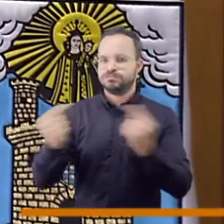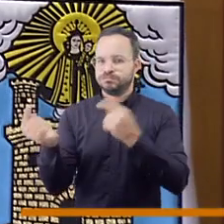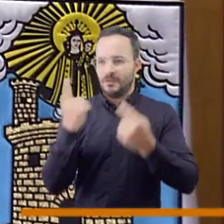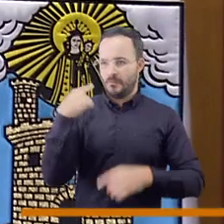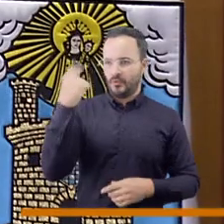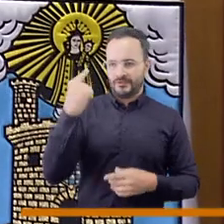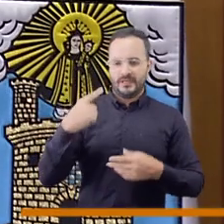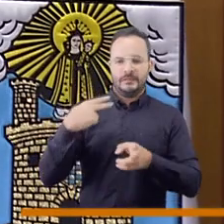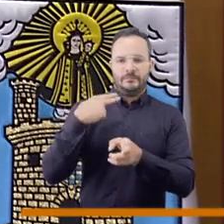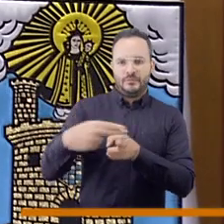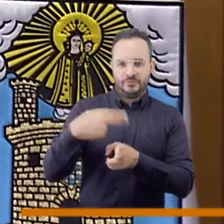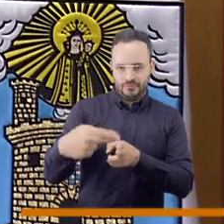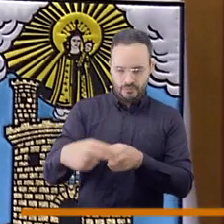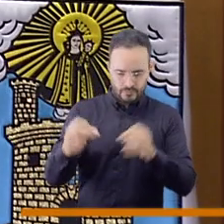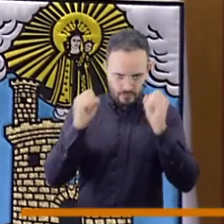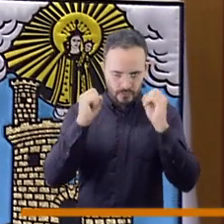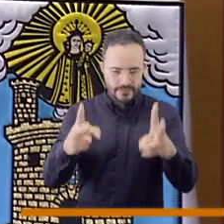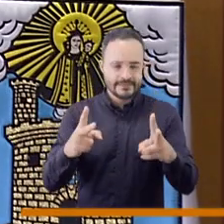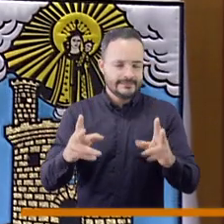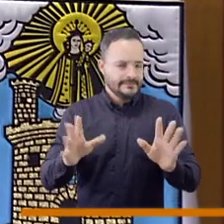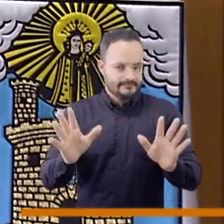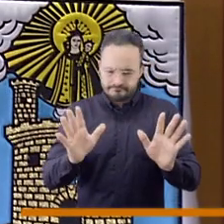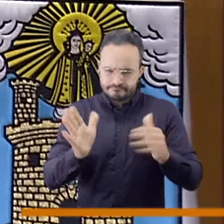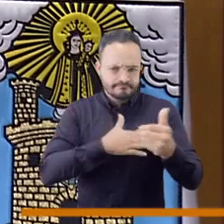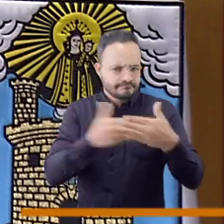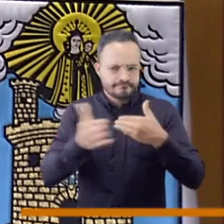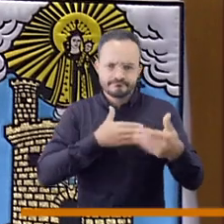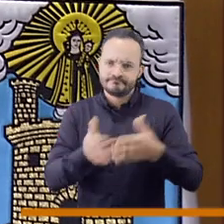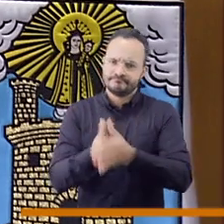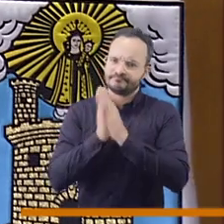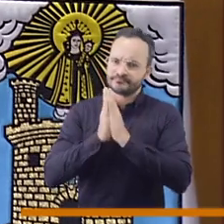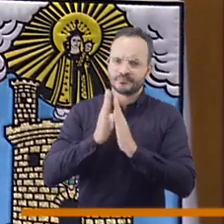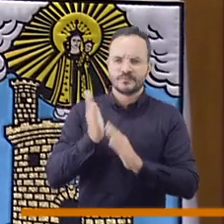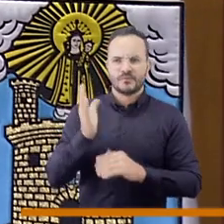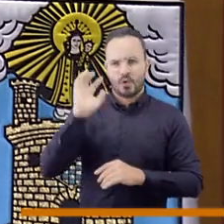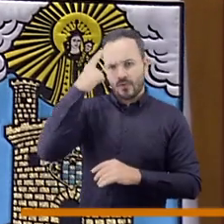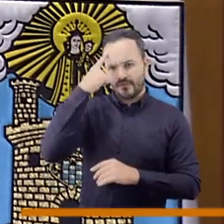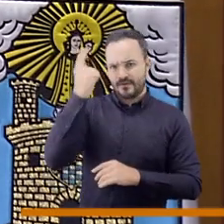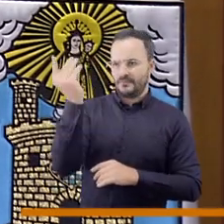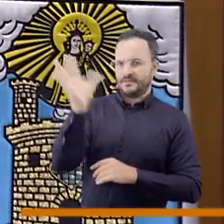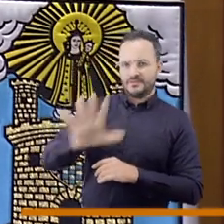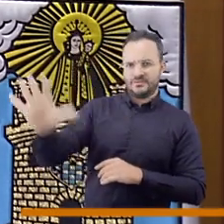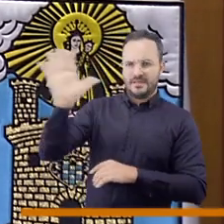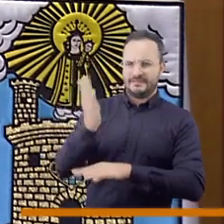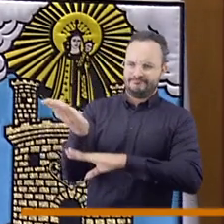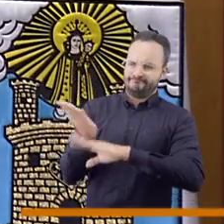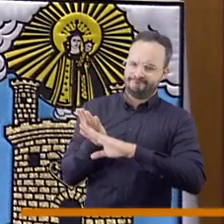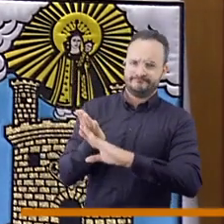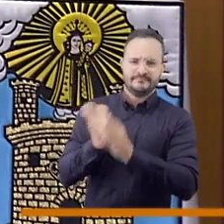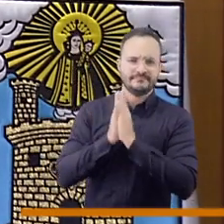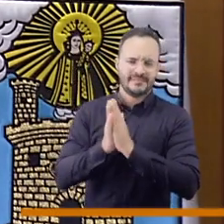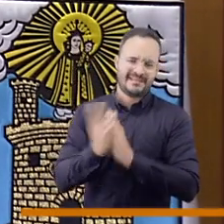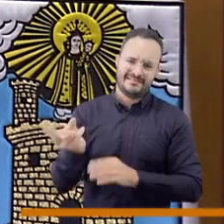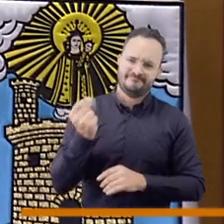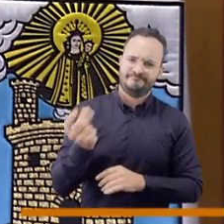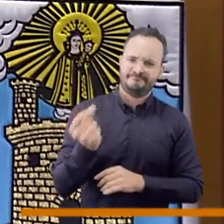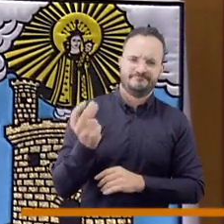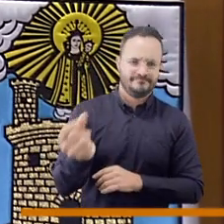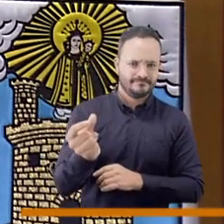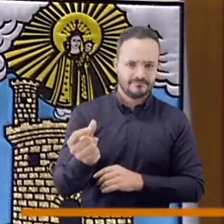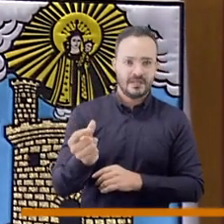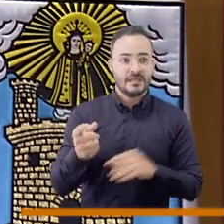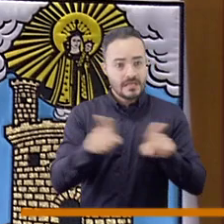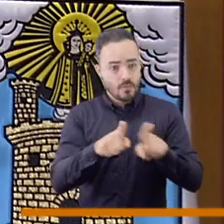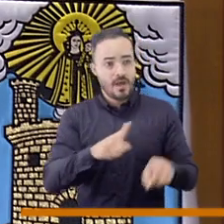Independiente de la discusión política que se viene, al gobierno le pido, le exijo, acelerar,